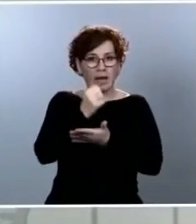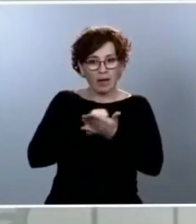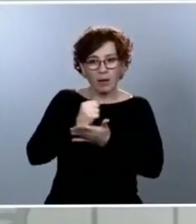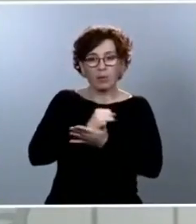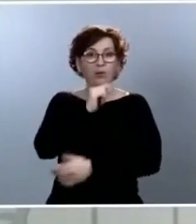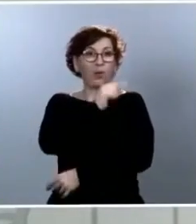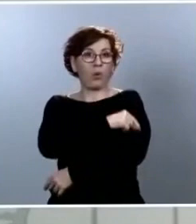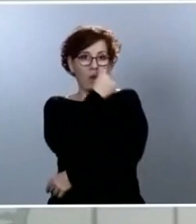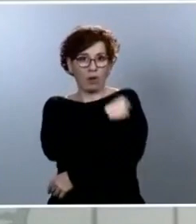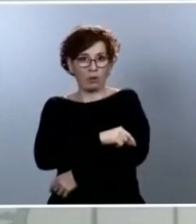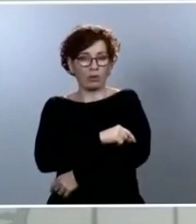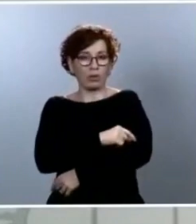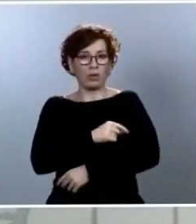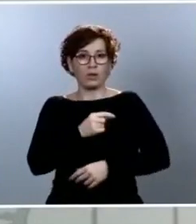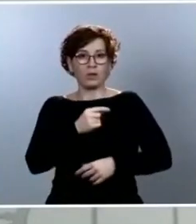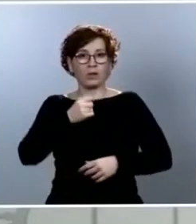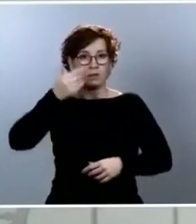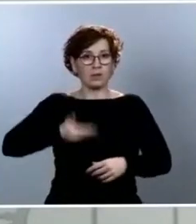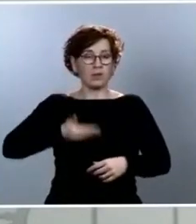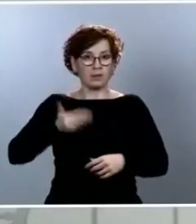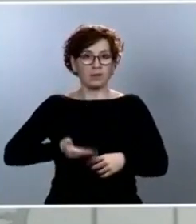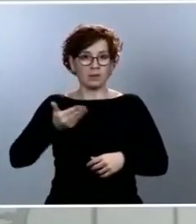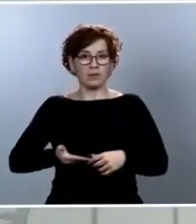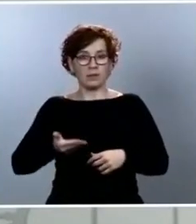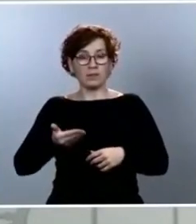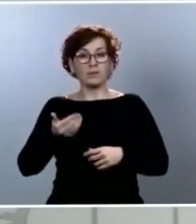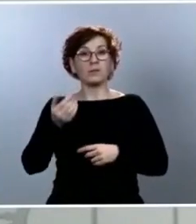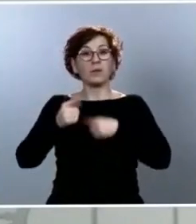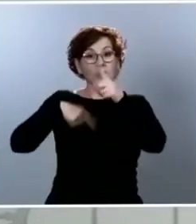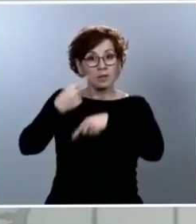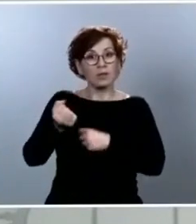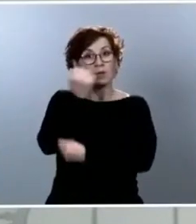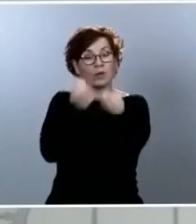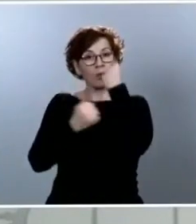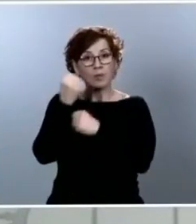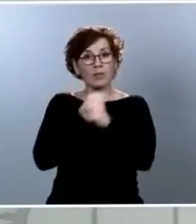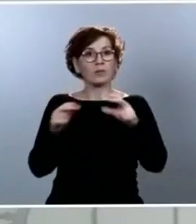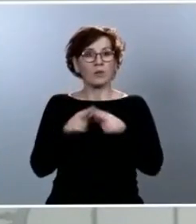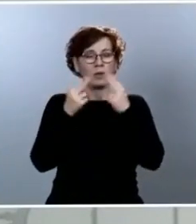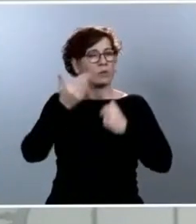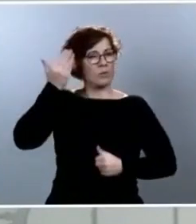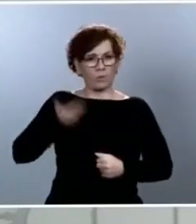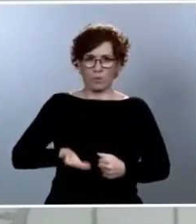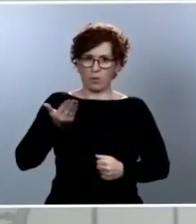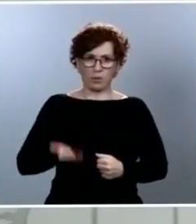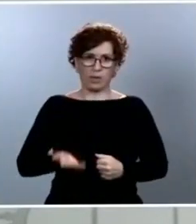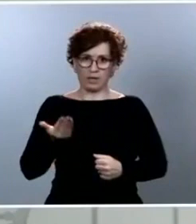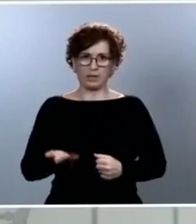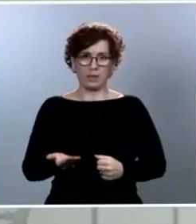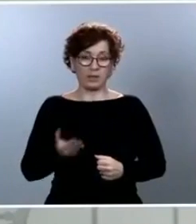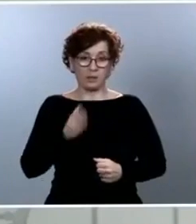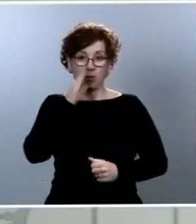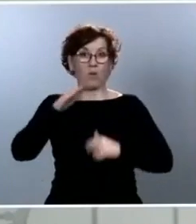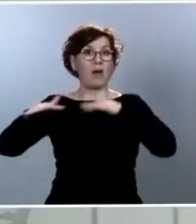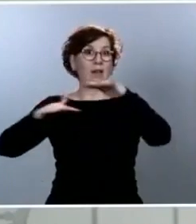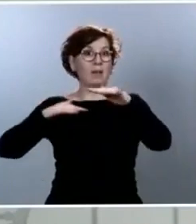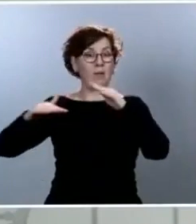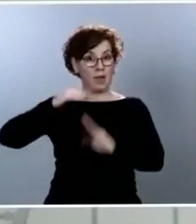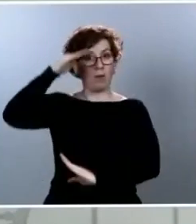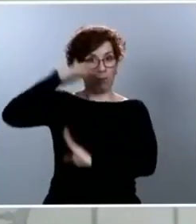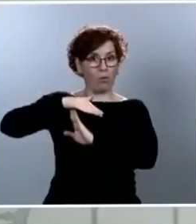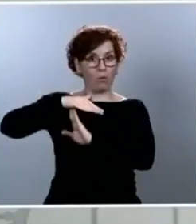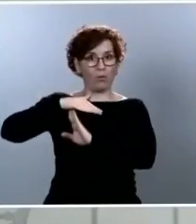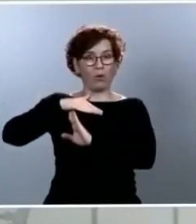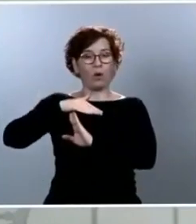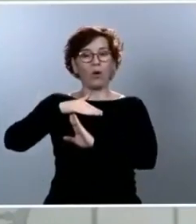Pero es evidente que las consecuencias económicas y sociales van a ser muy importantes por el parón de la actividad. Lo que sí que le puedo garantizar, en